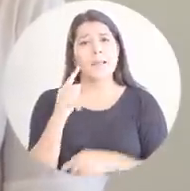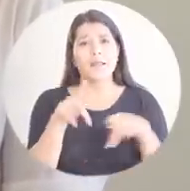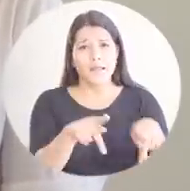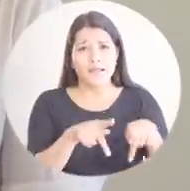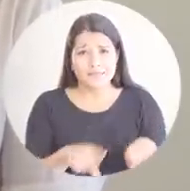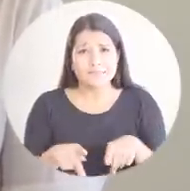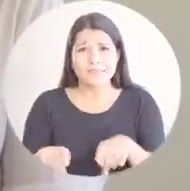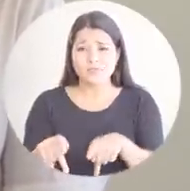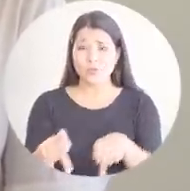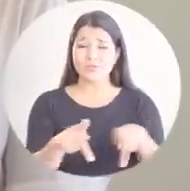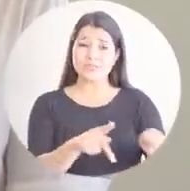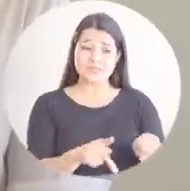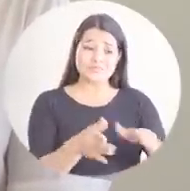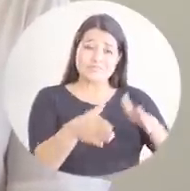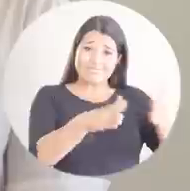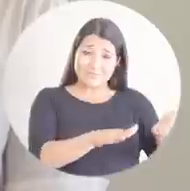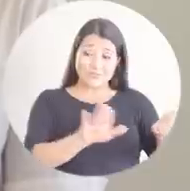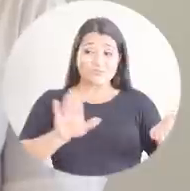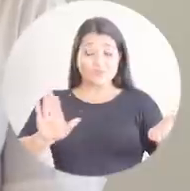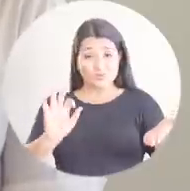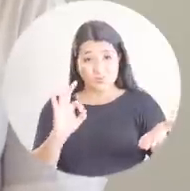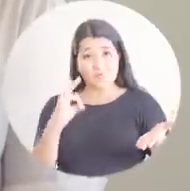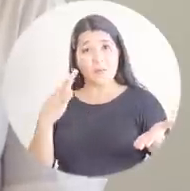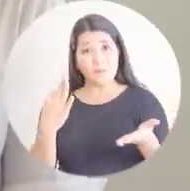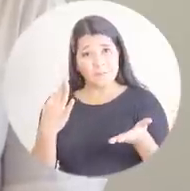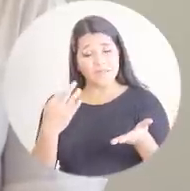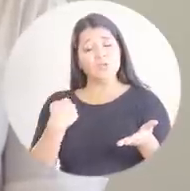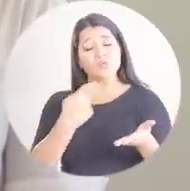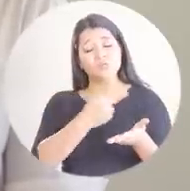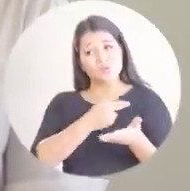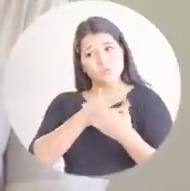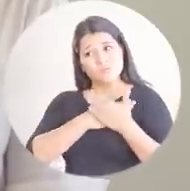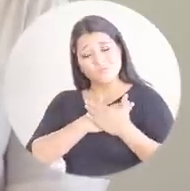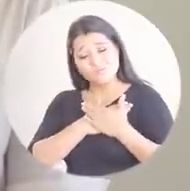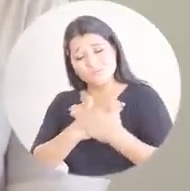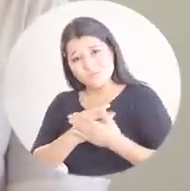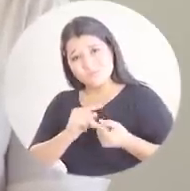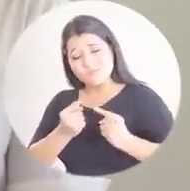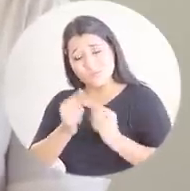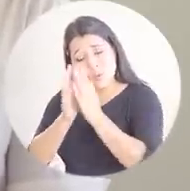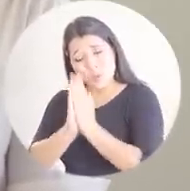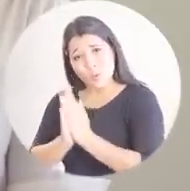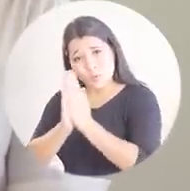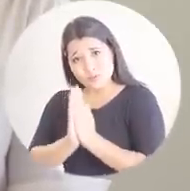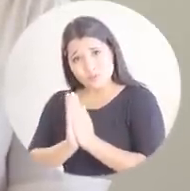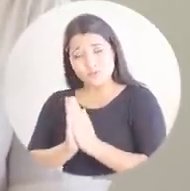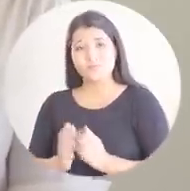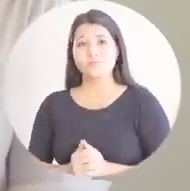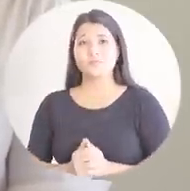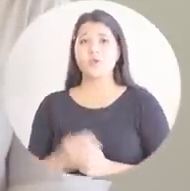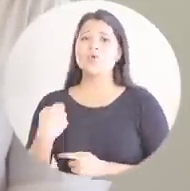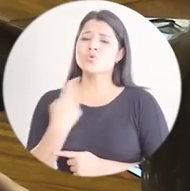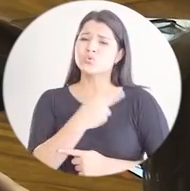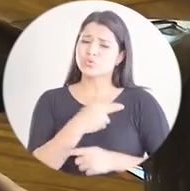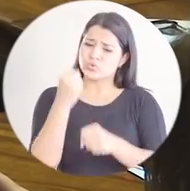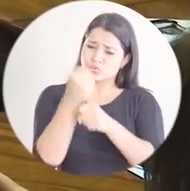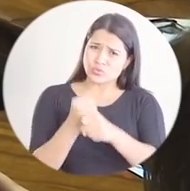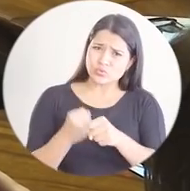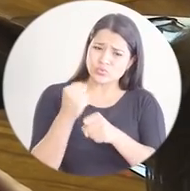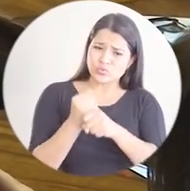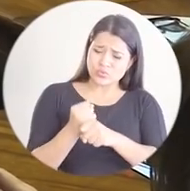Para quienes lamentablemente han fallecido, para sus familias, nuestras oraciones y nuestro más sincero pésame.